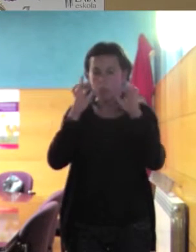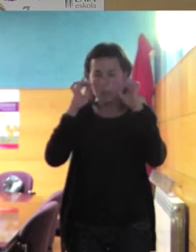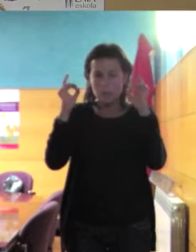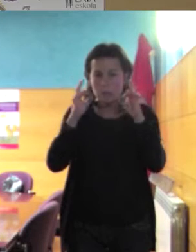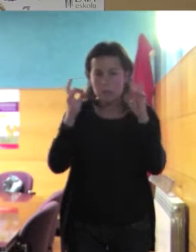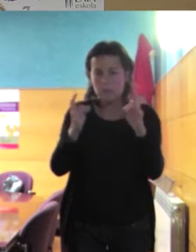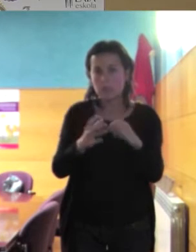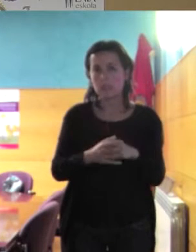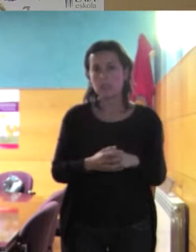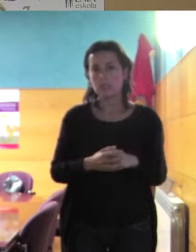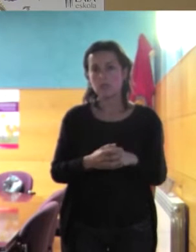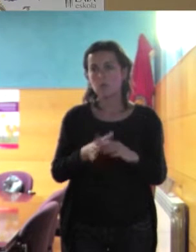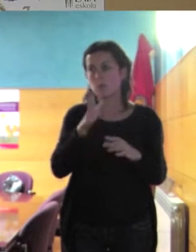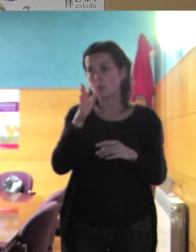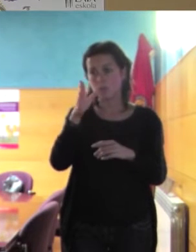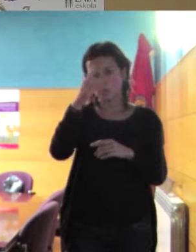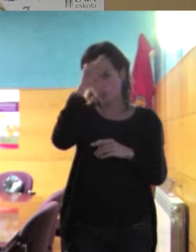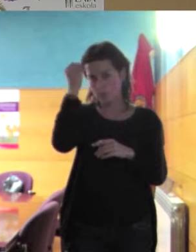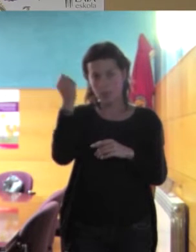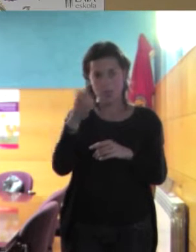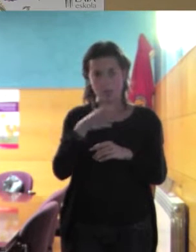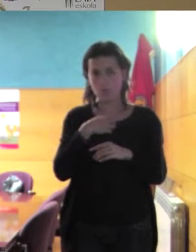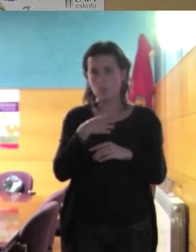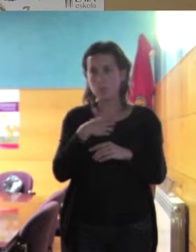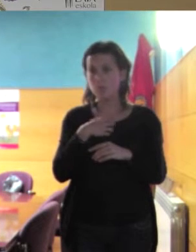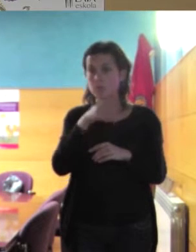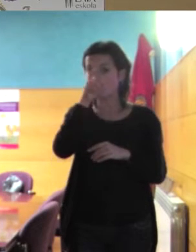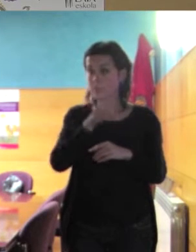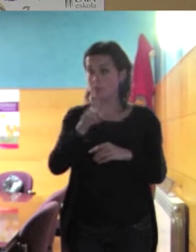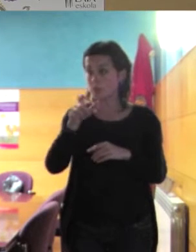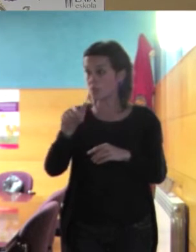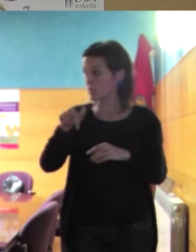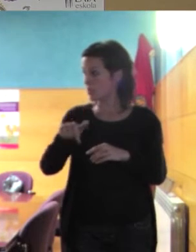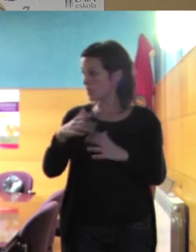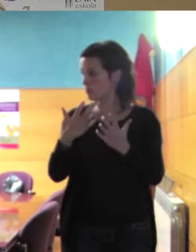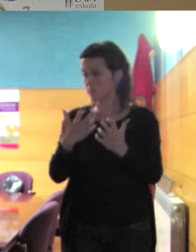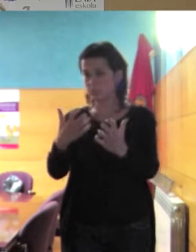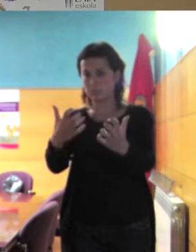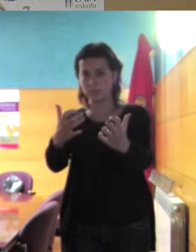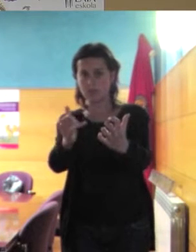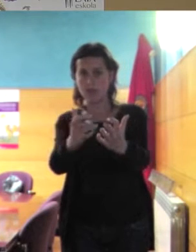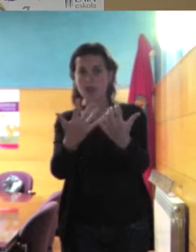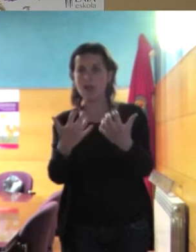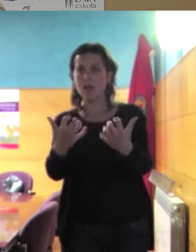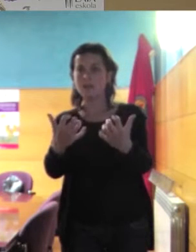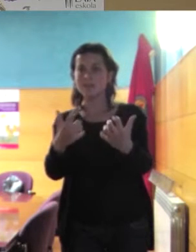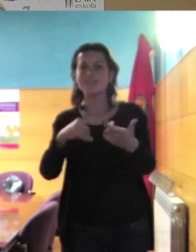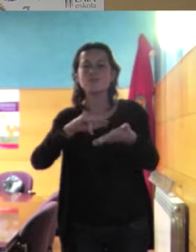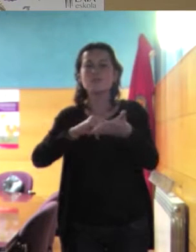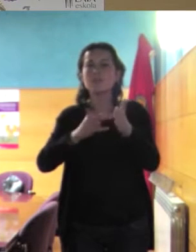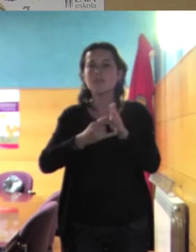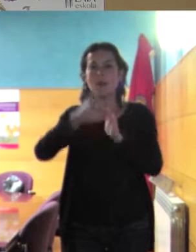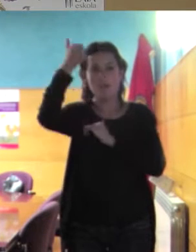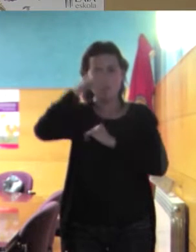yo creo que no se nos puede olvidar que todas las personas que estamos aquí en esta sala vivimos en el patriarcado y